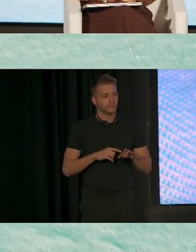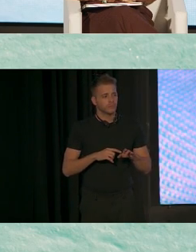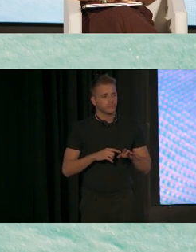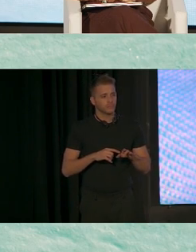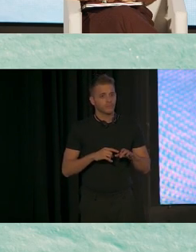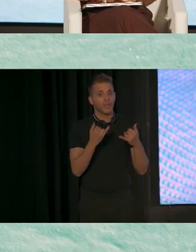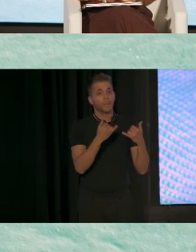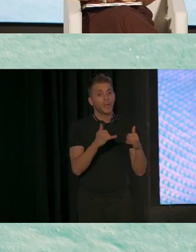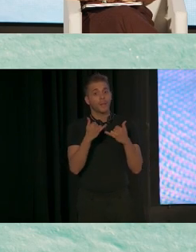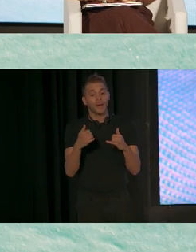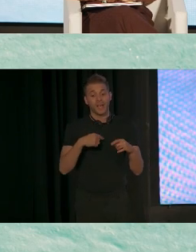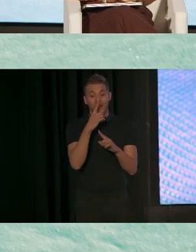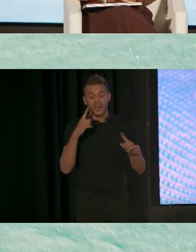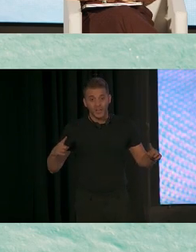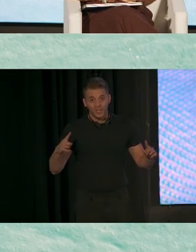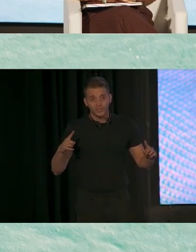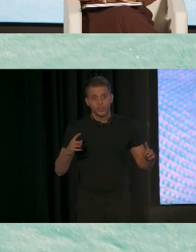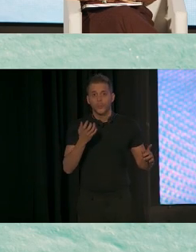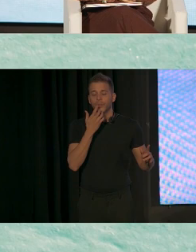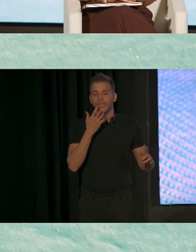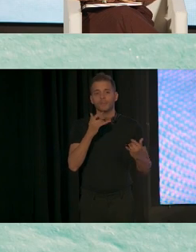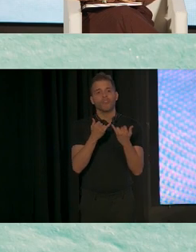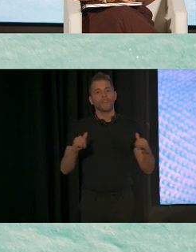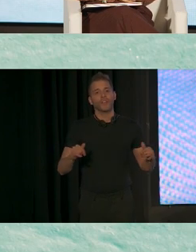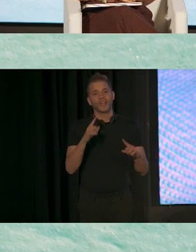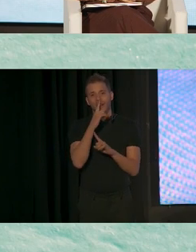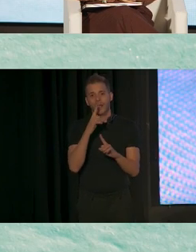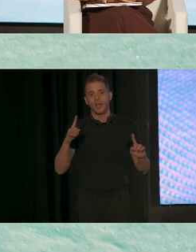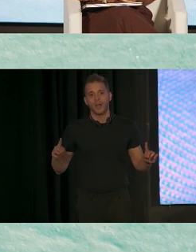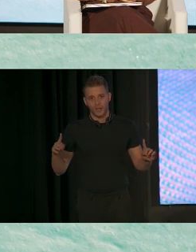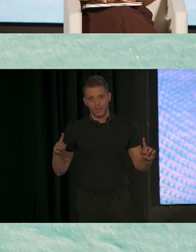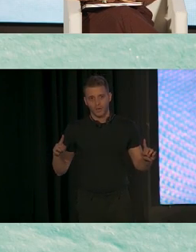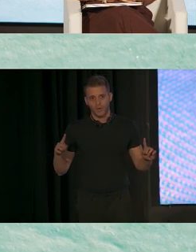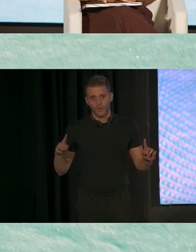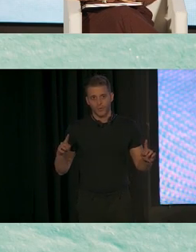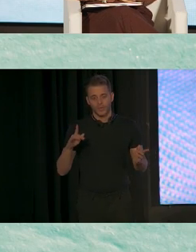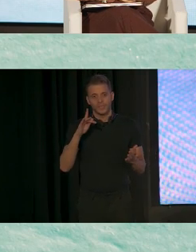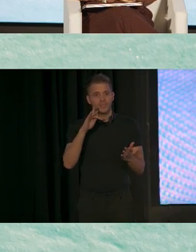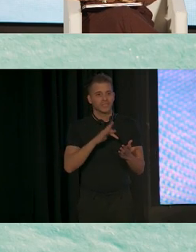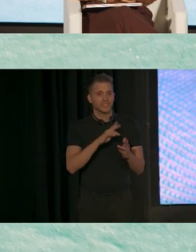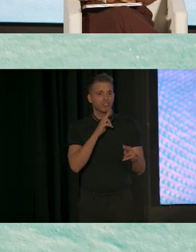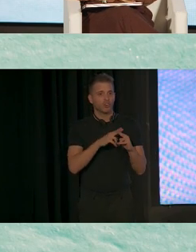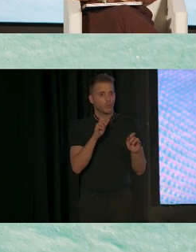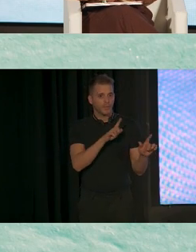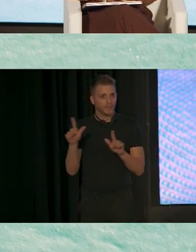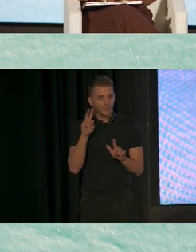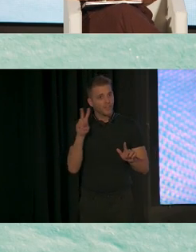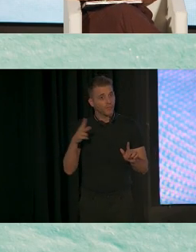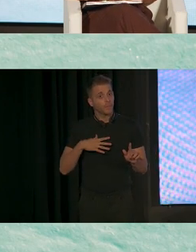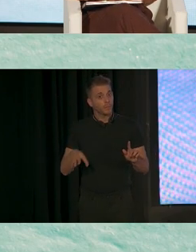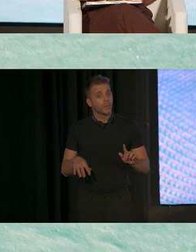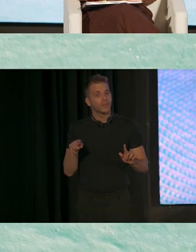anualmente, como nuestra feria anual que se llama Include NYC Fair y que normalmente